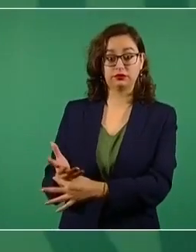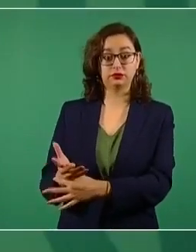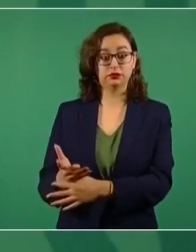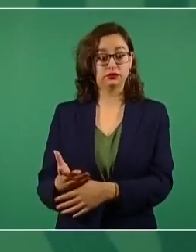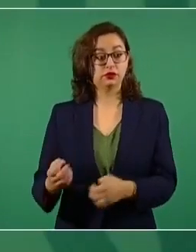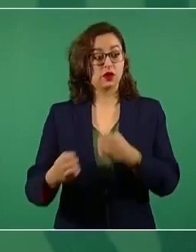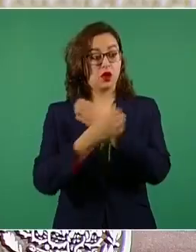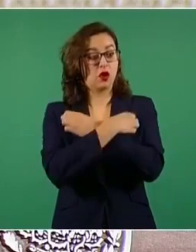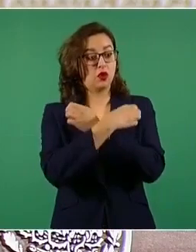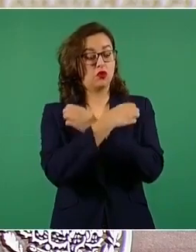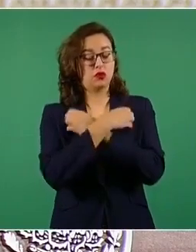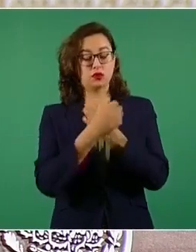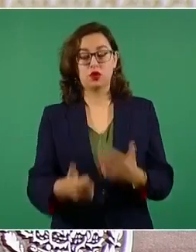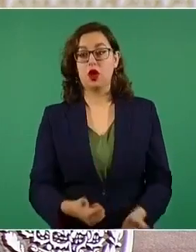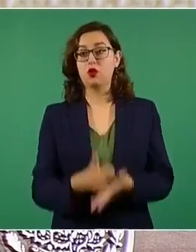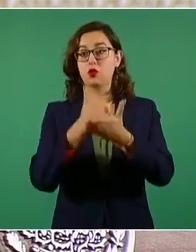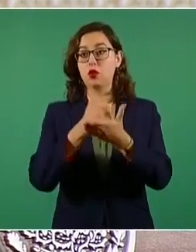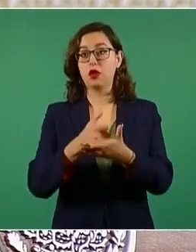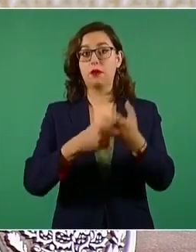libres? Entonces,